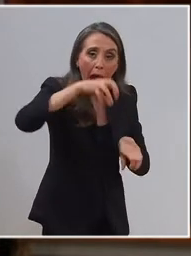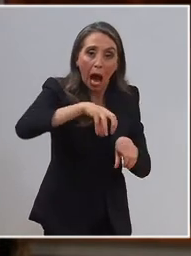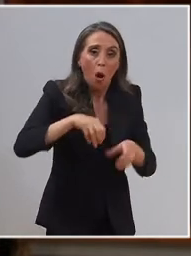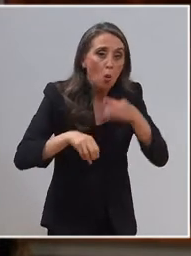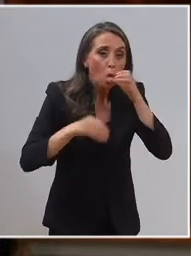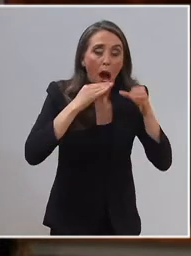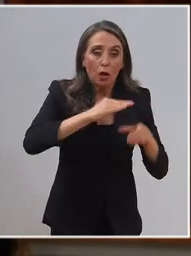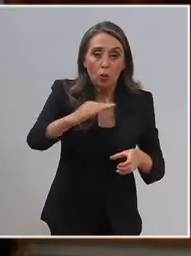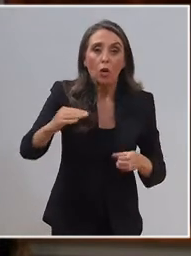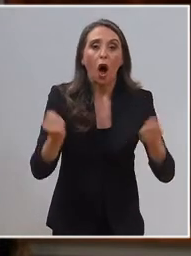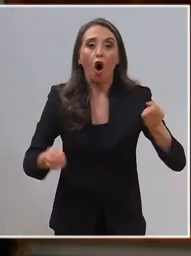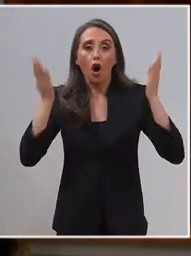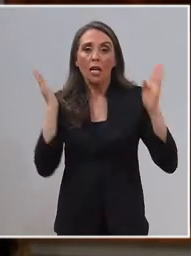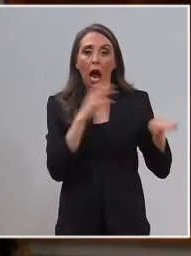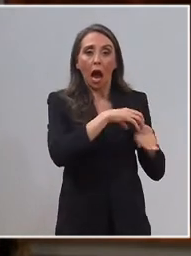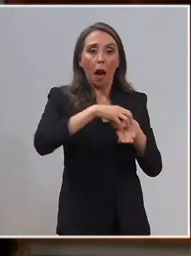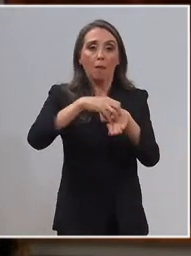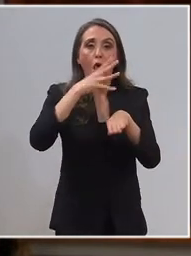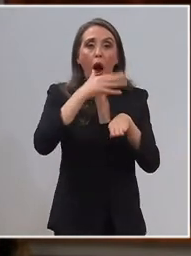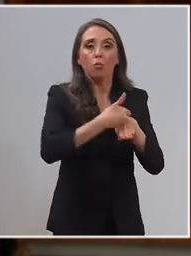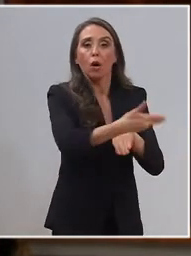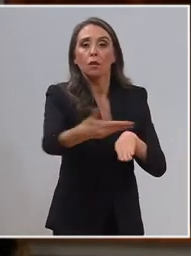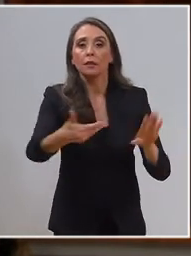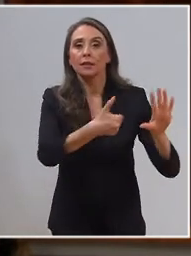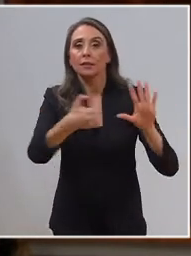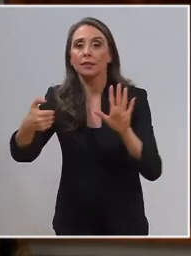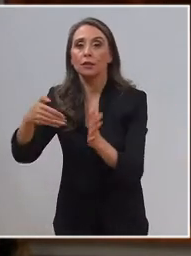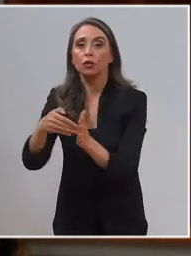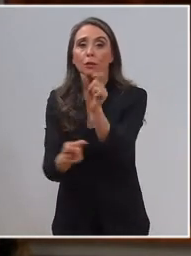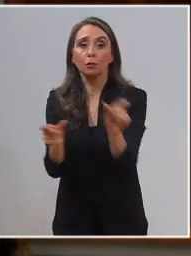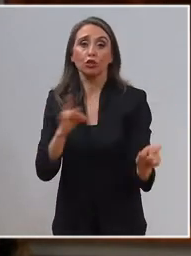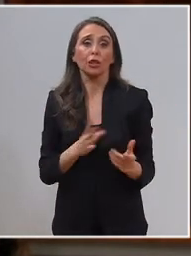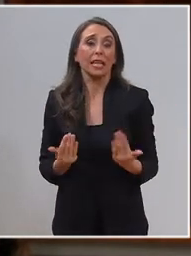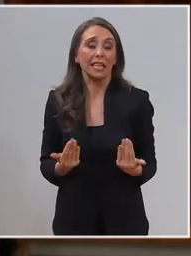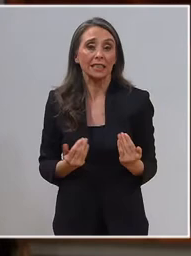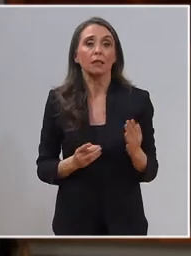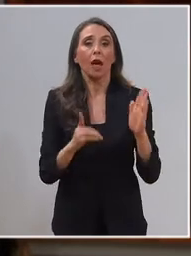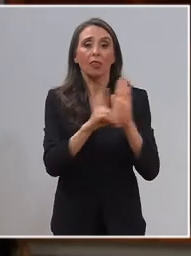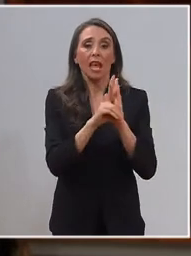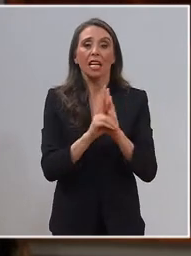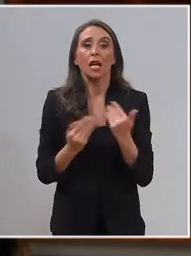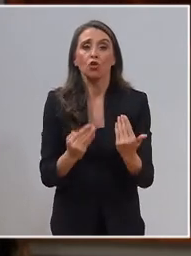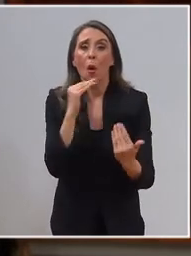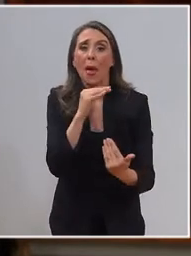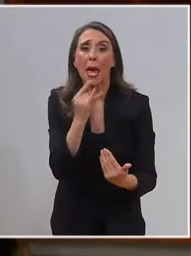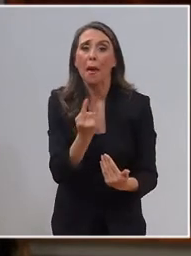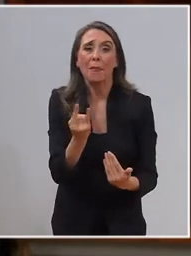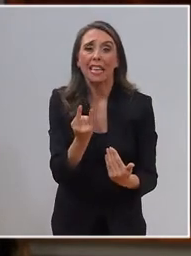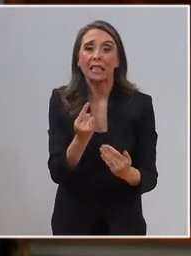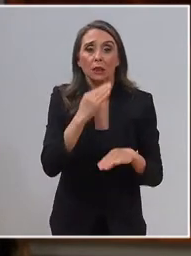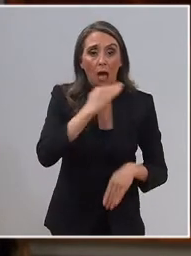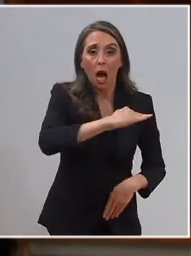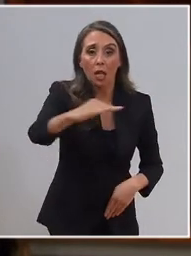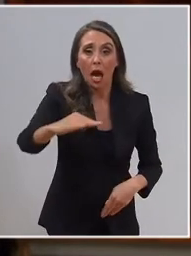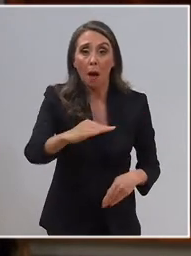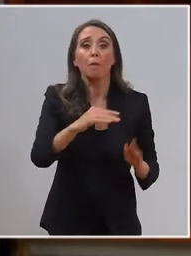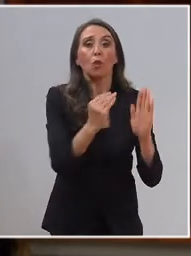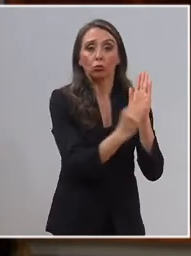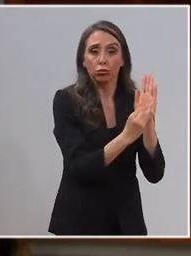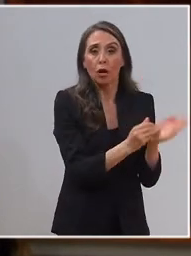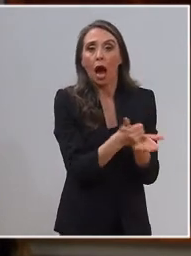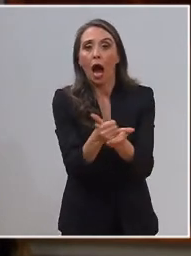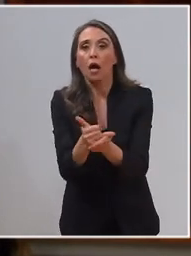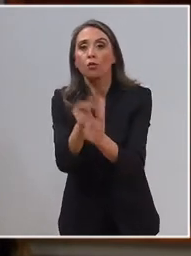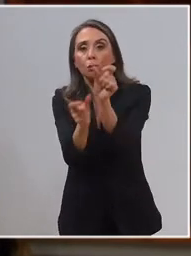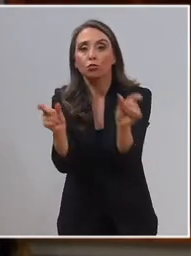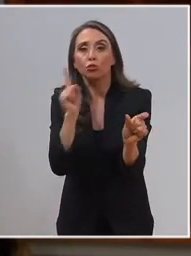aljibes a más de 600.000 chilenos que la necesitan y los decretos de emergencia agrícola para ayudar a nuestros pequeños y